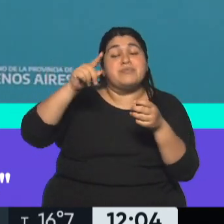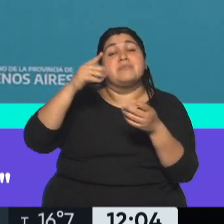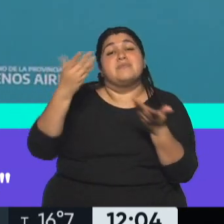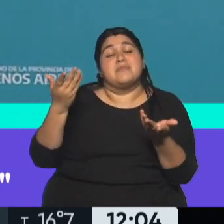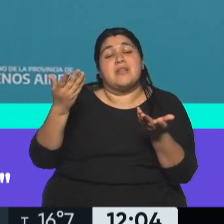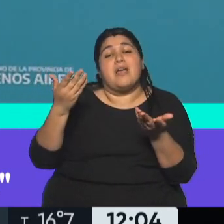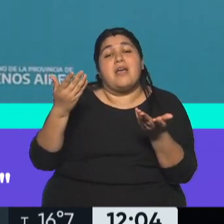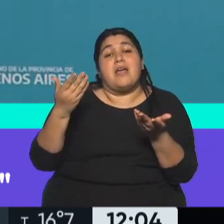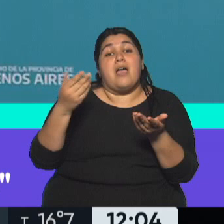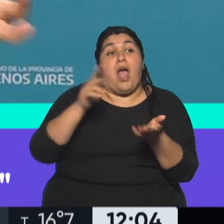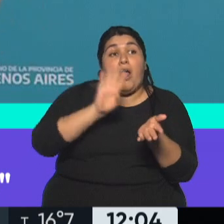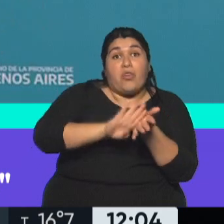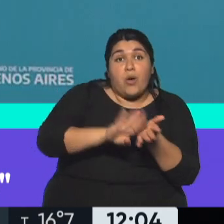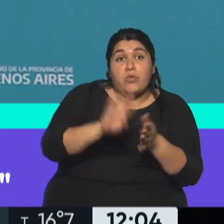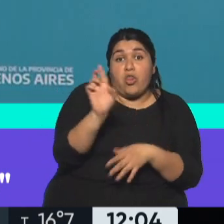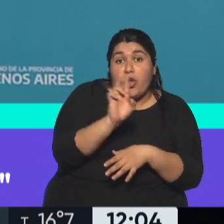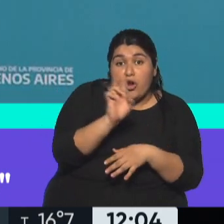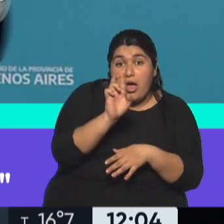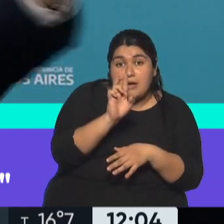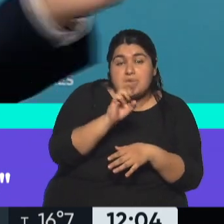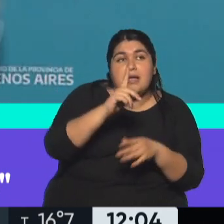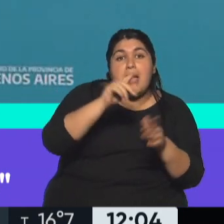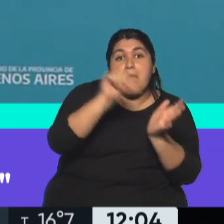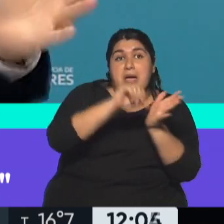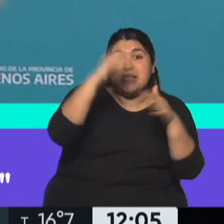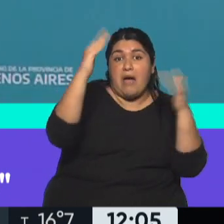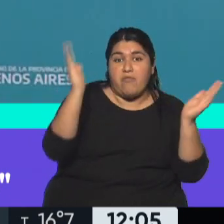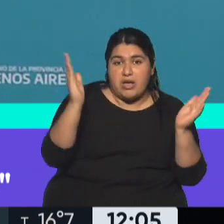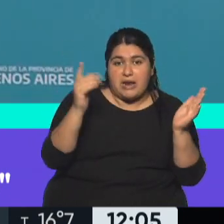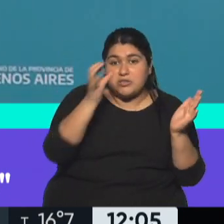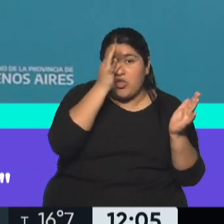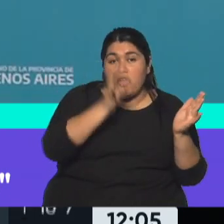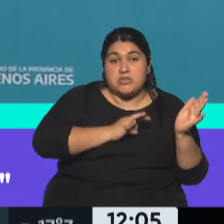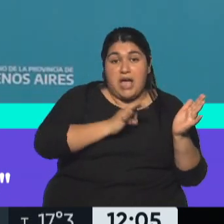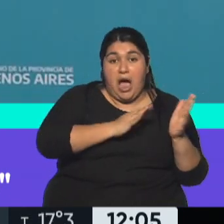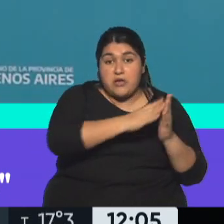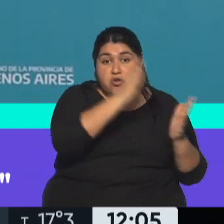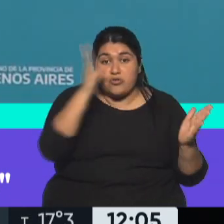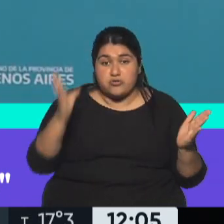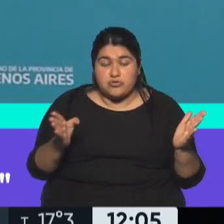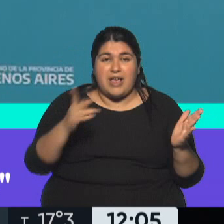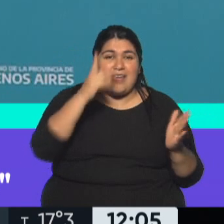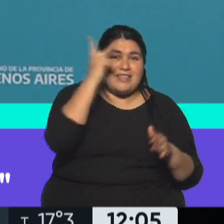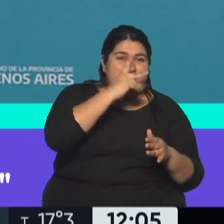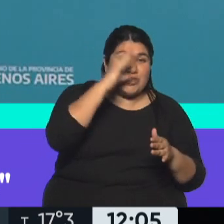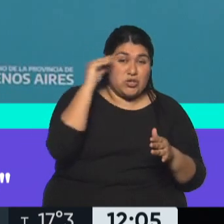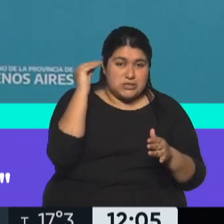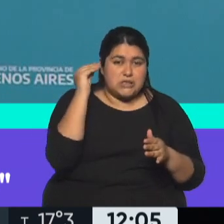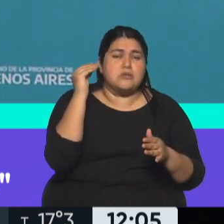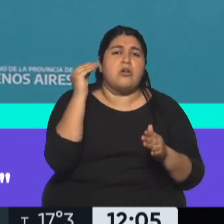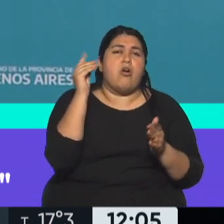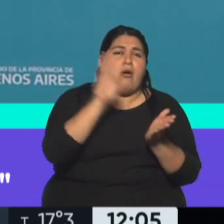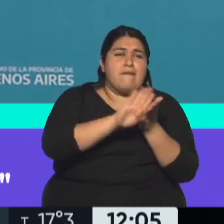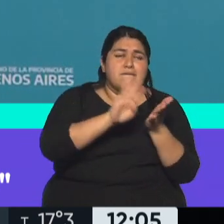en moneda extranjera con acreedores externos durante los 12 años del gobierno de Néstor y Cristina bajó